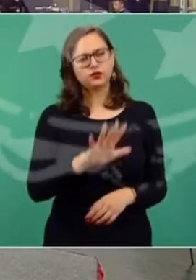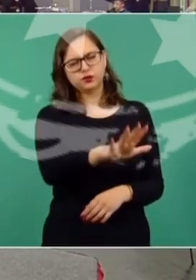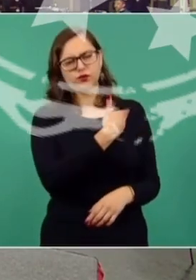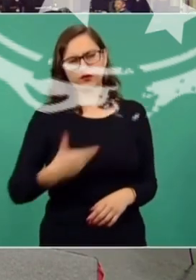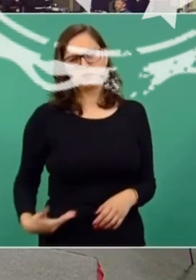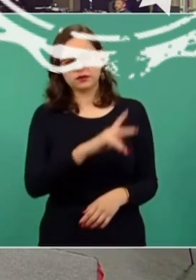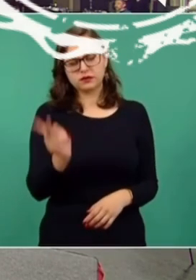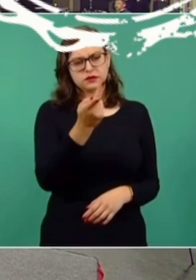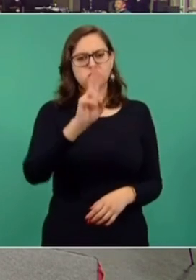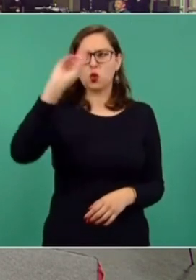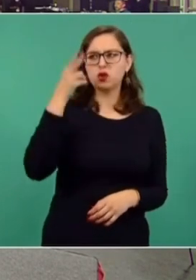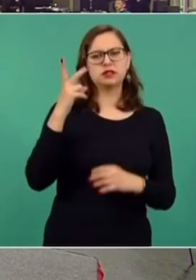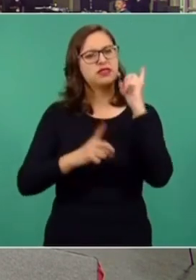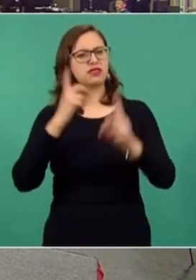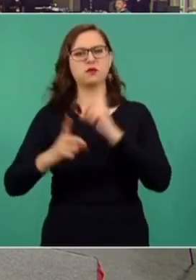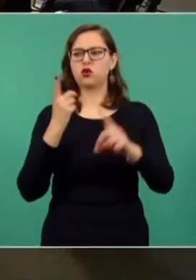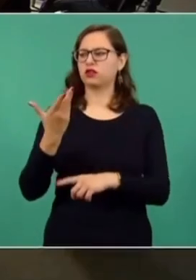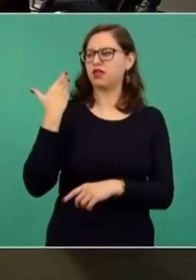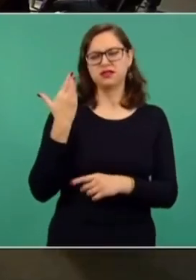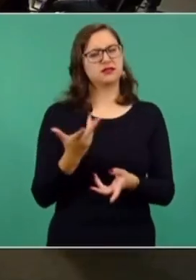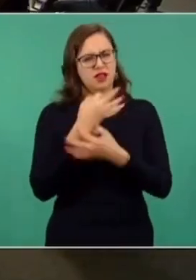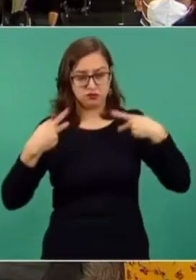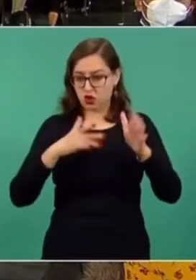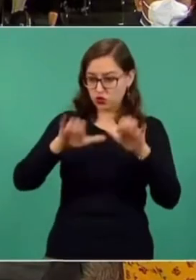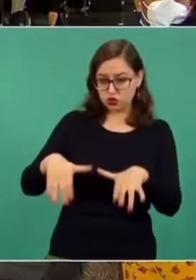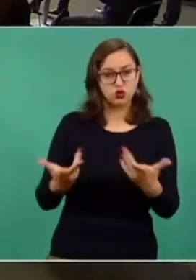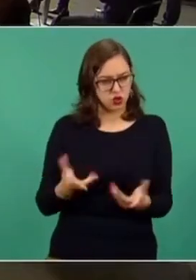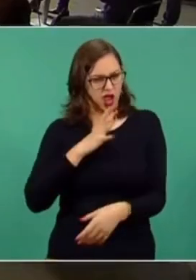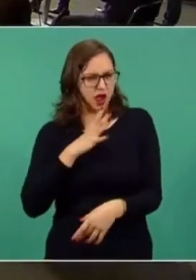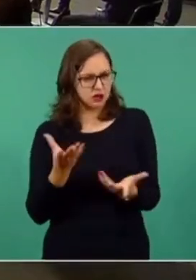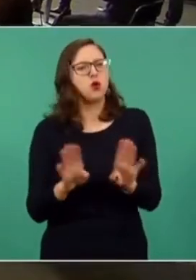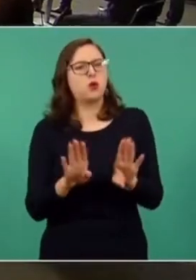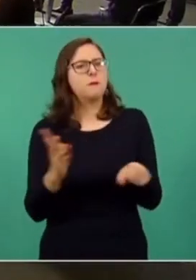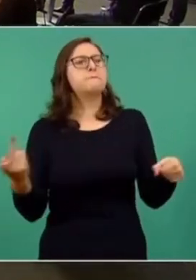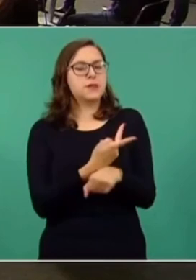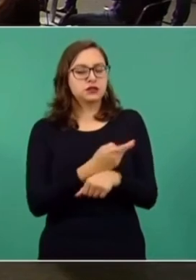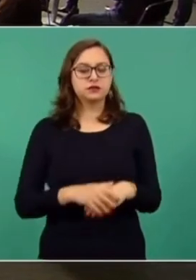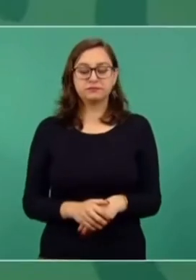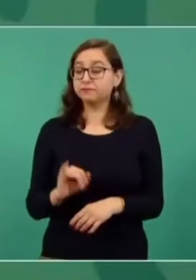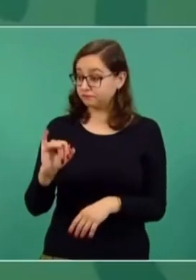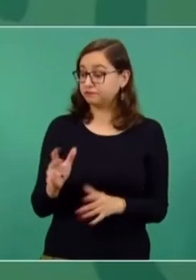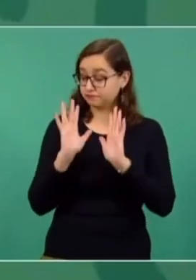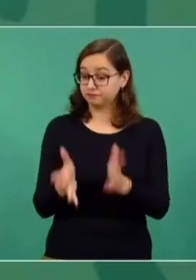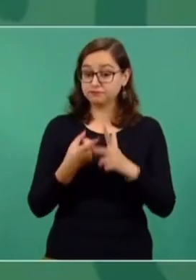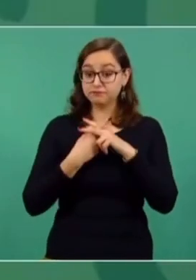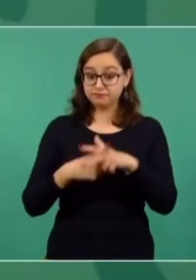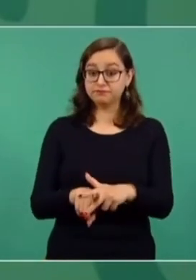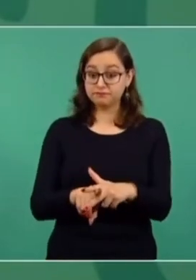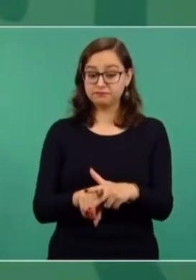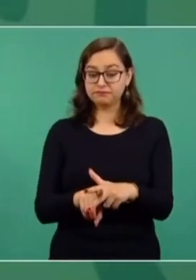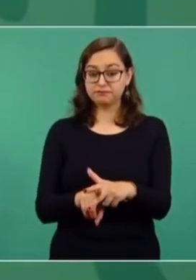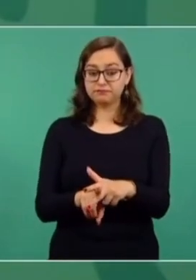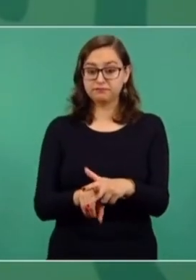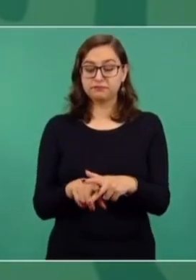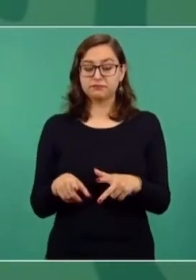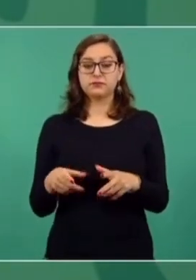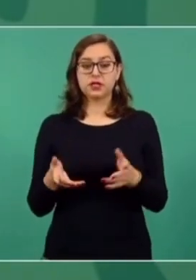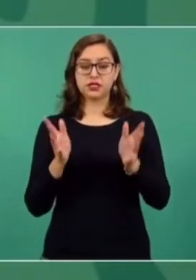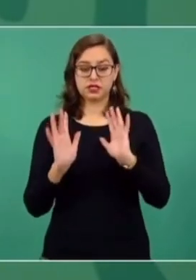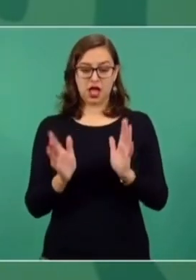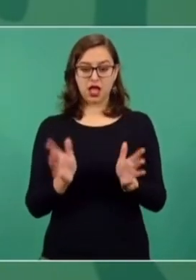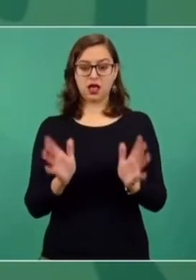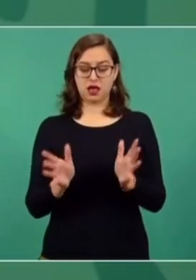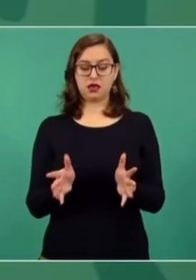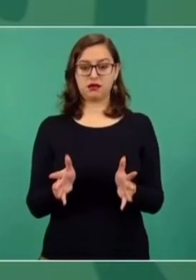¿Qué ha pasado con las universidades del deporte, las que se anunciaron hace unos meses aquí en la conferencia? Ya están iniciando las universidades, ya están ya empezando